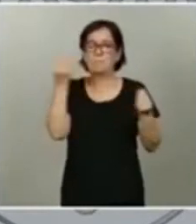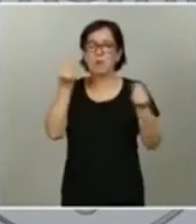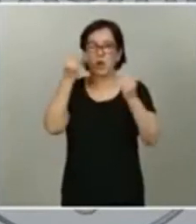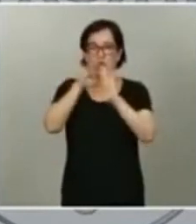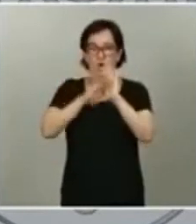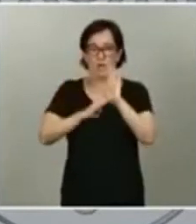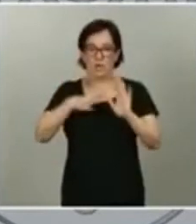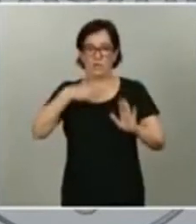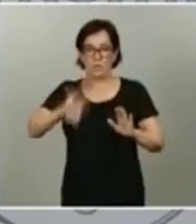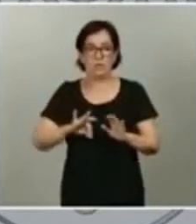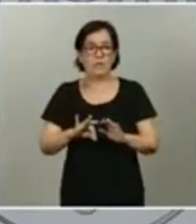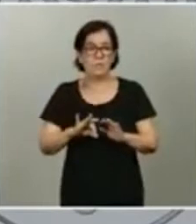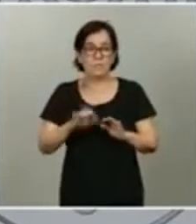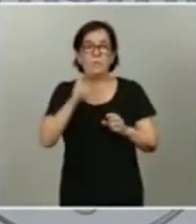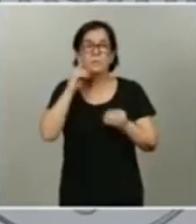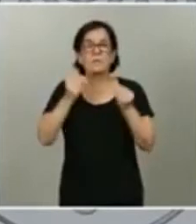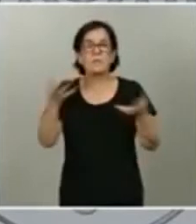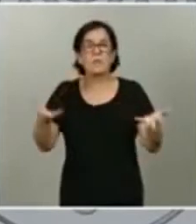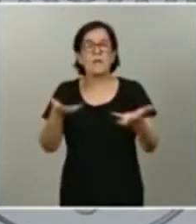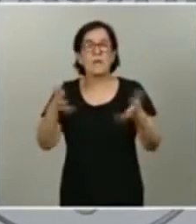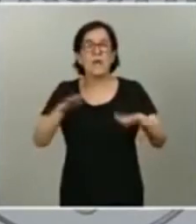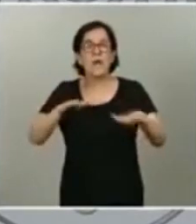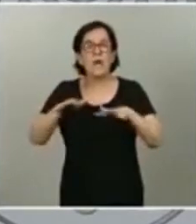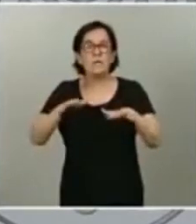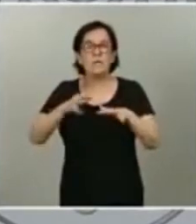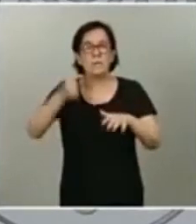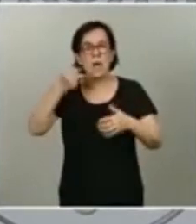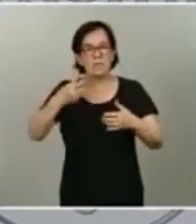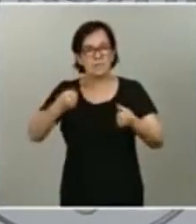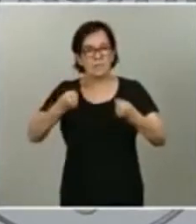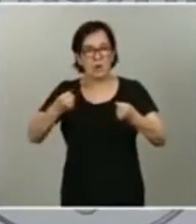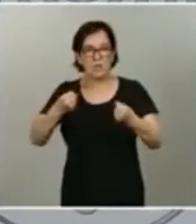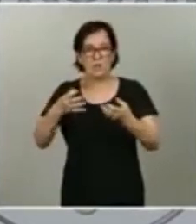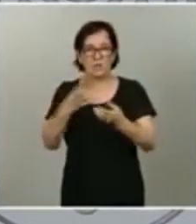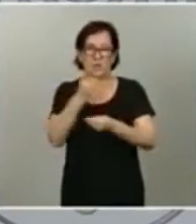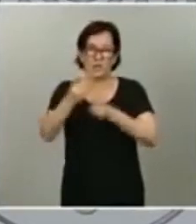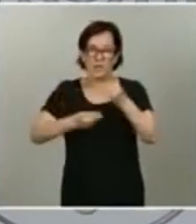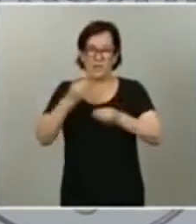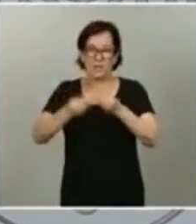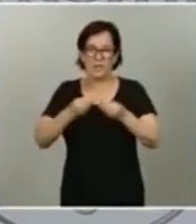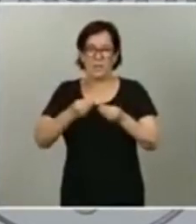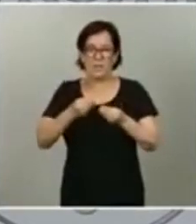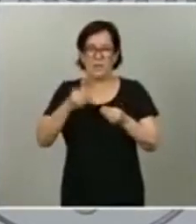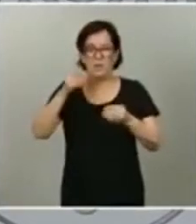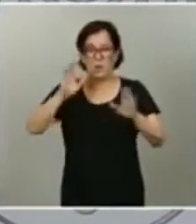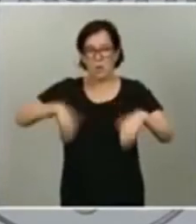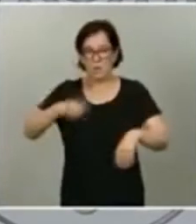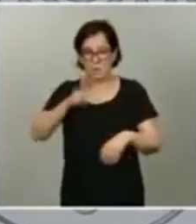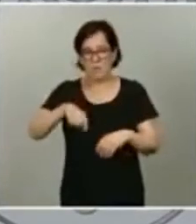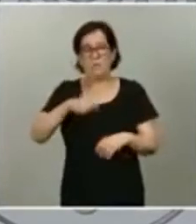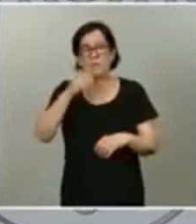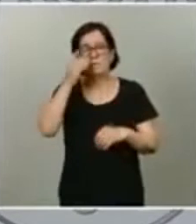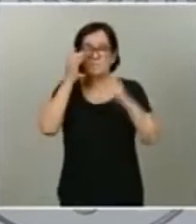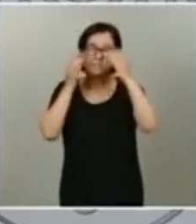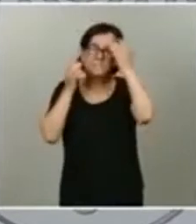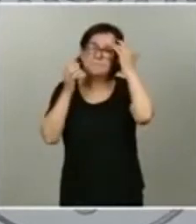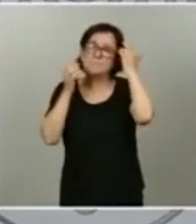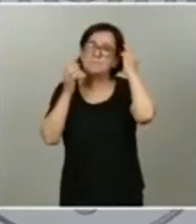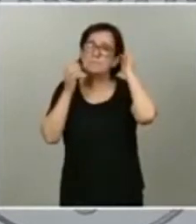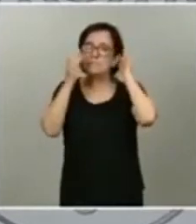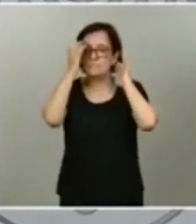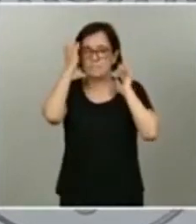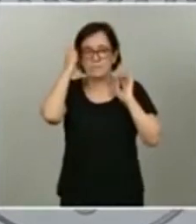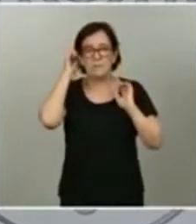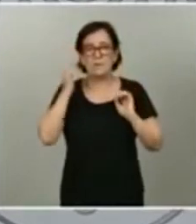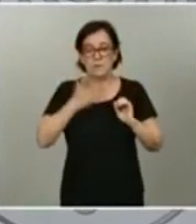todo, que se reactiven con más contundencia de lo que se ha producido en este último mes. Sin duda, nuestras empresas,